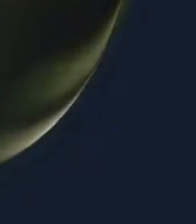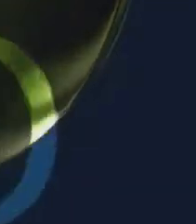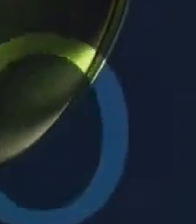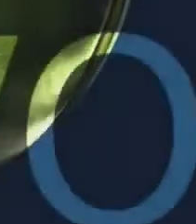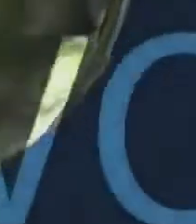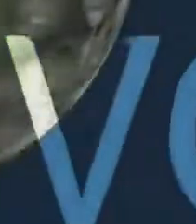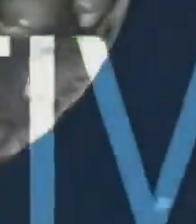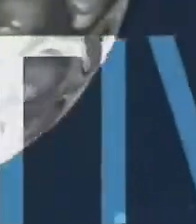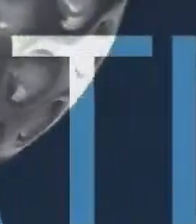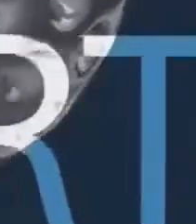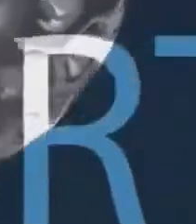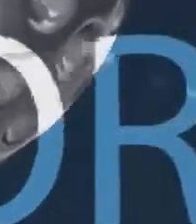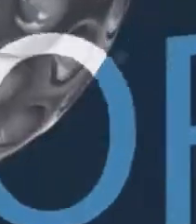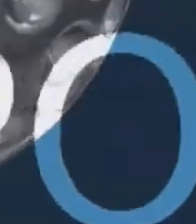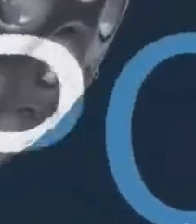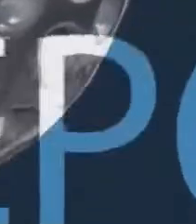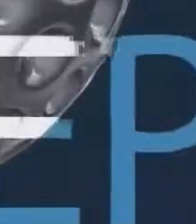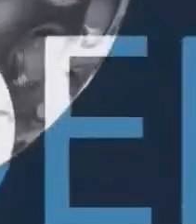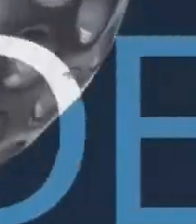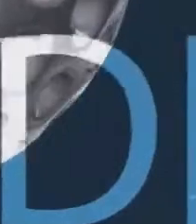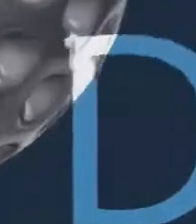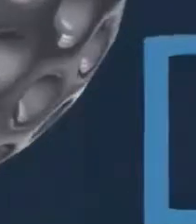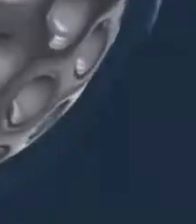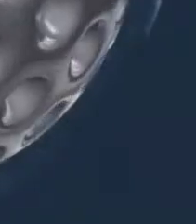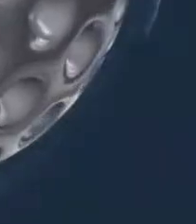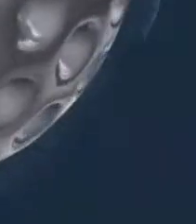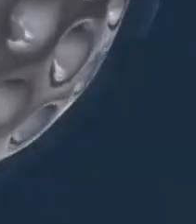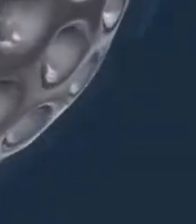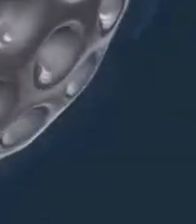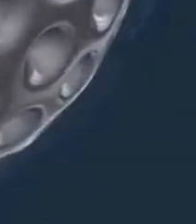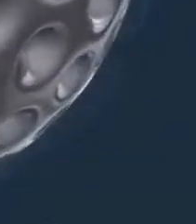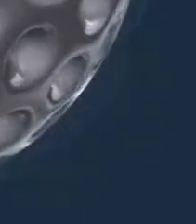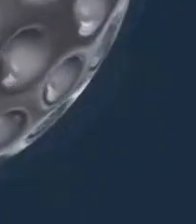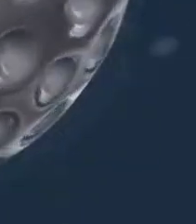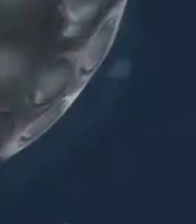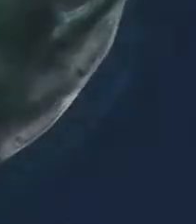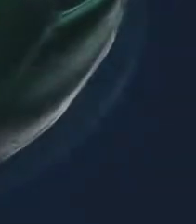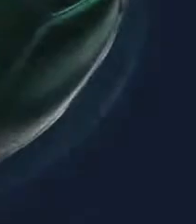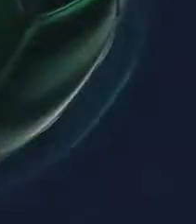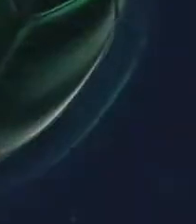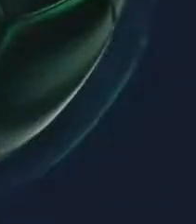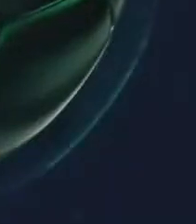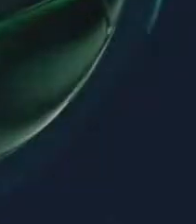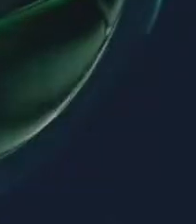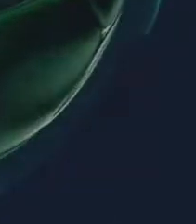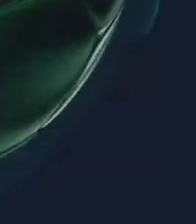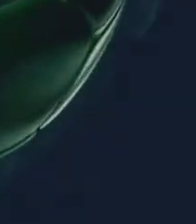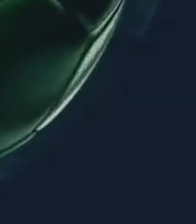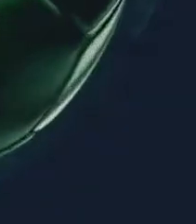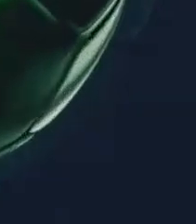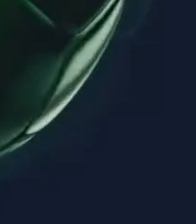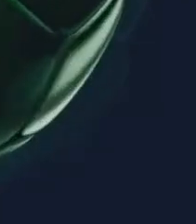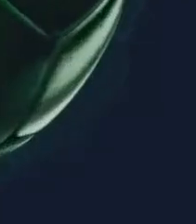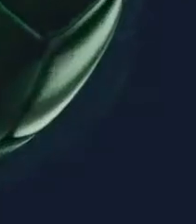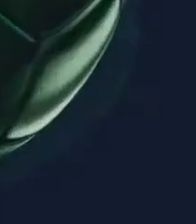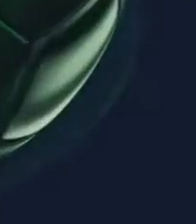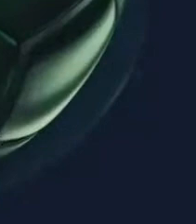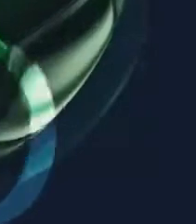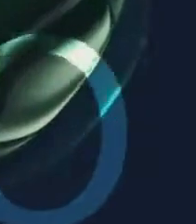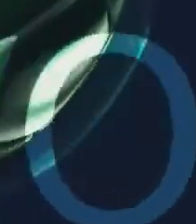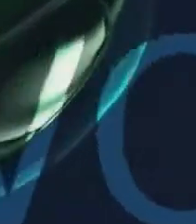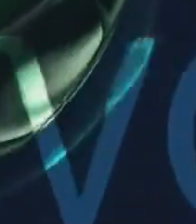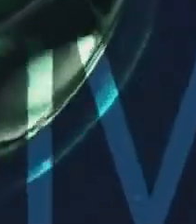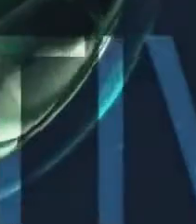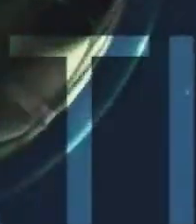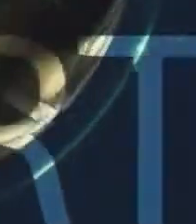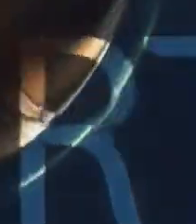repetirá la prueba En la pista De Misano De este domingo Oportunidad Para que los fans Italianos De Valentino Rossi Despidan por partida Doble al nueve veces